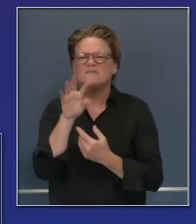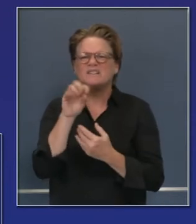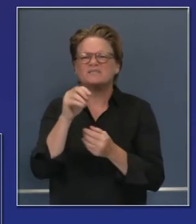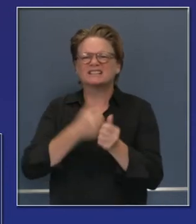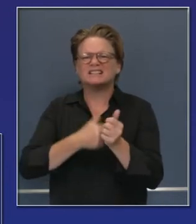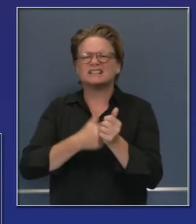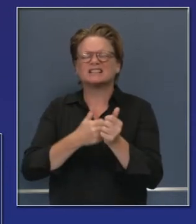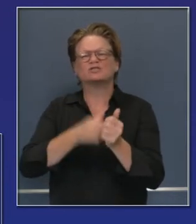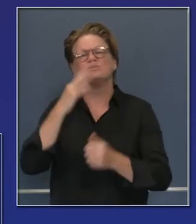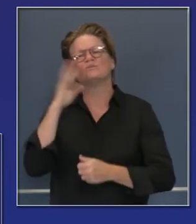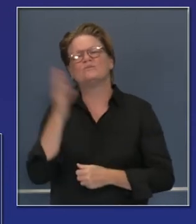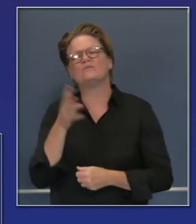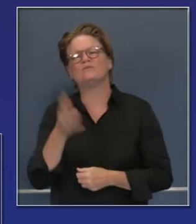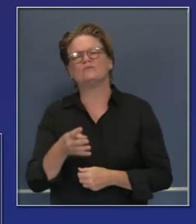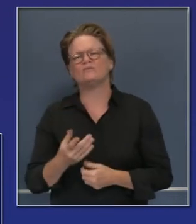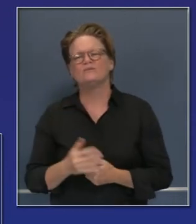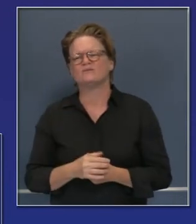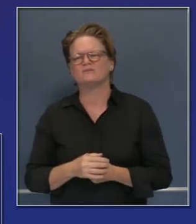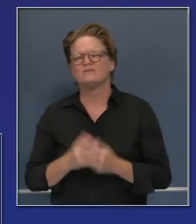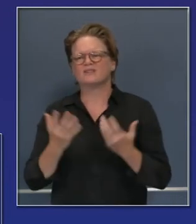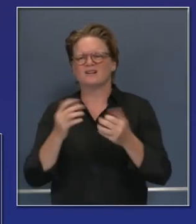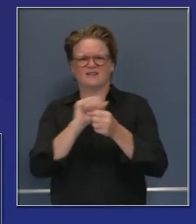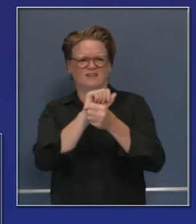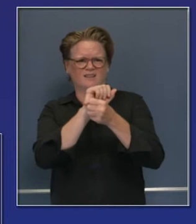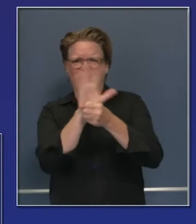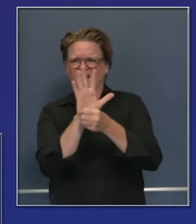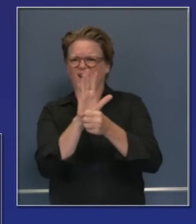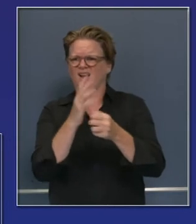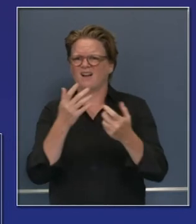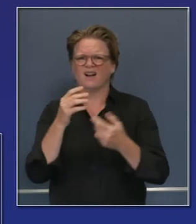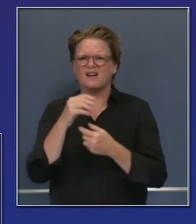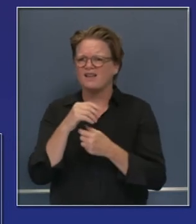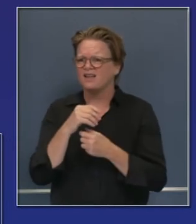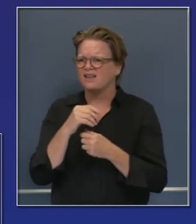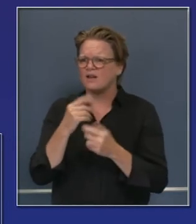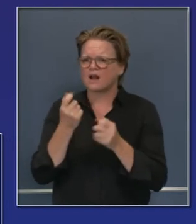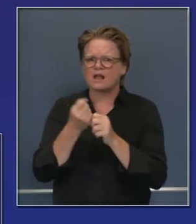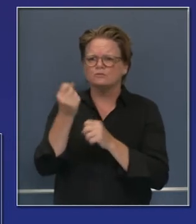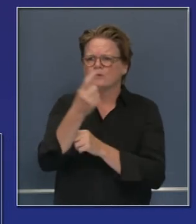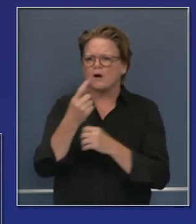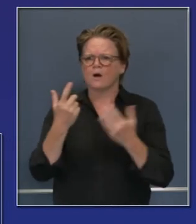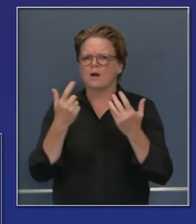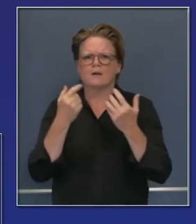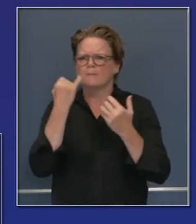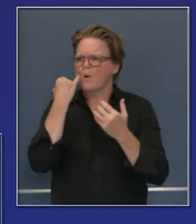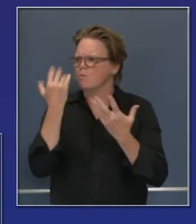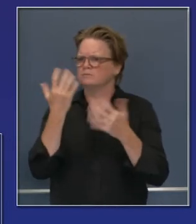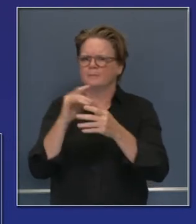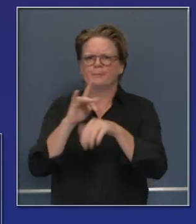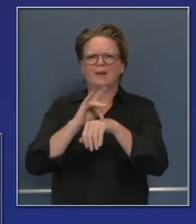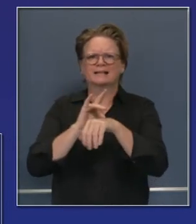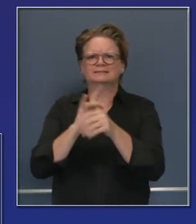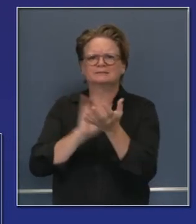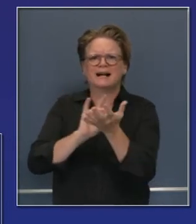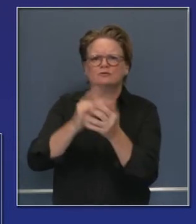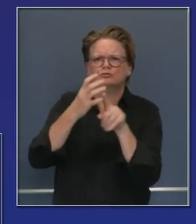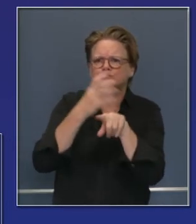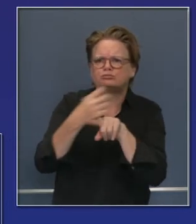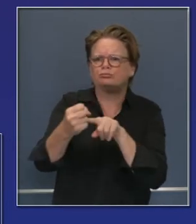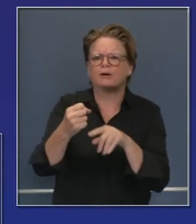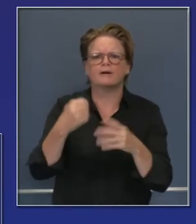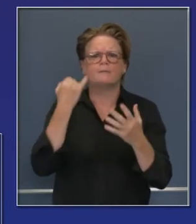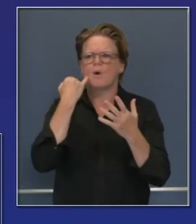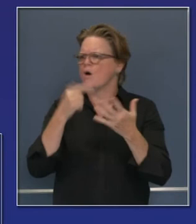prospecto de una segunda ola y también en la primavera del año próximo incluso si tenemos una solución terapéutica